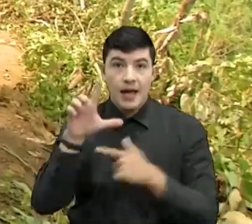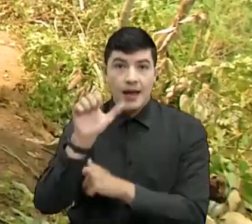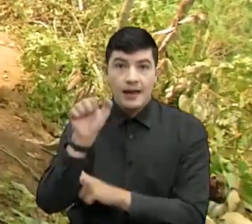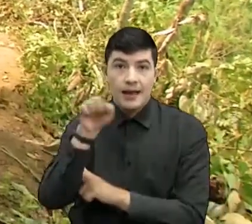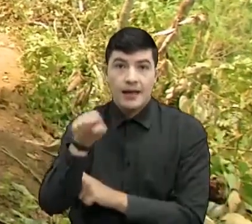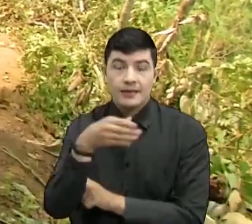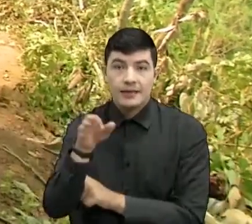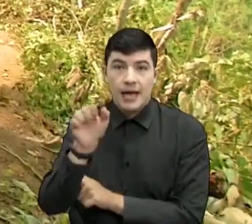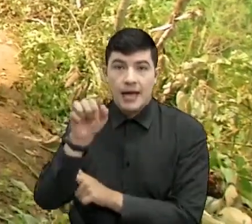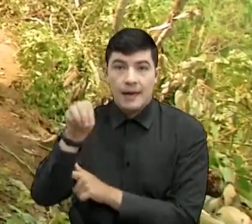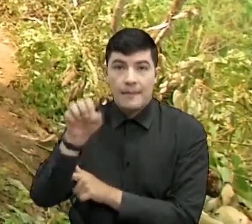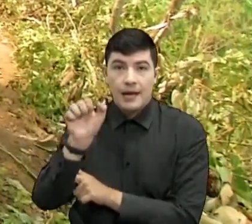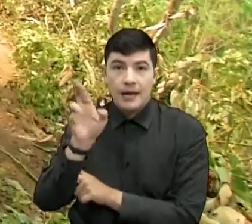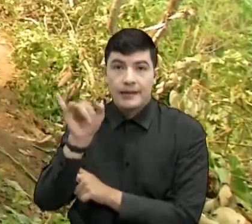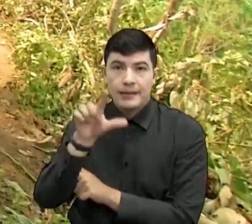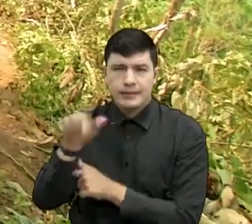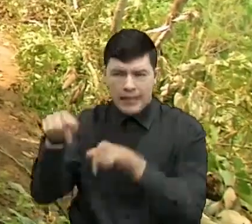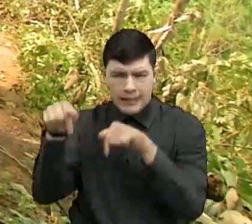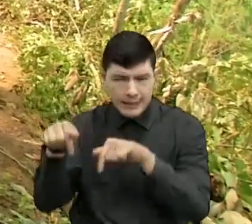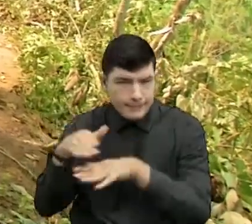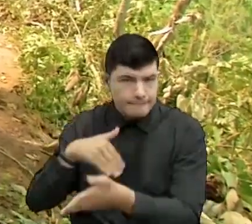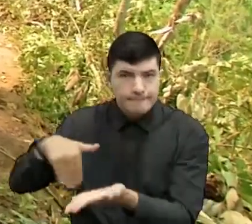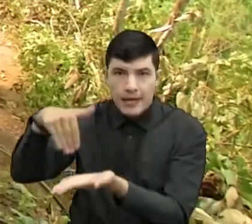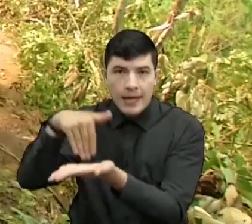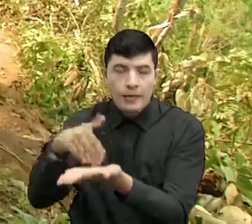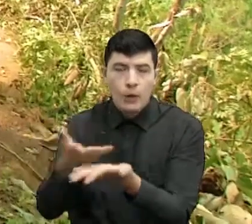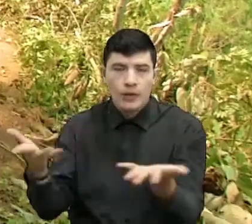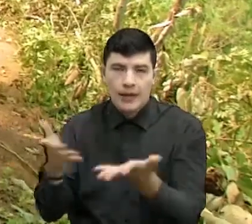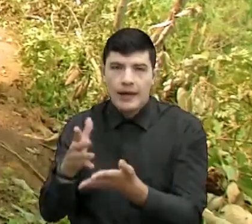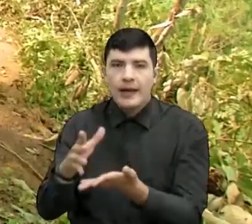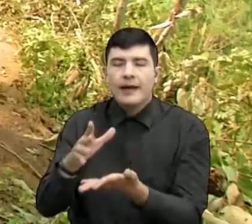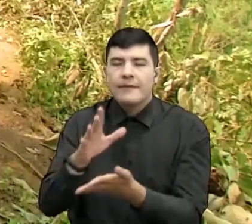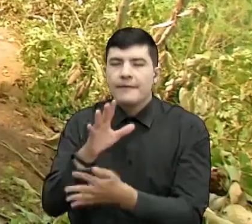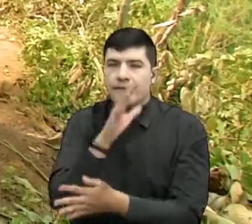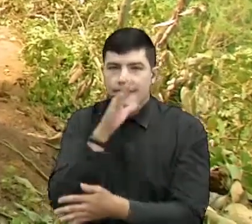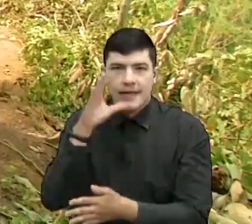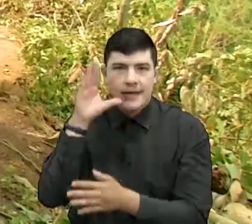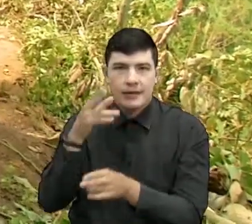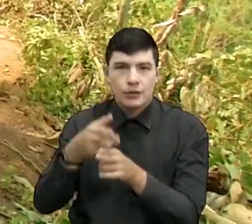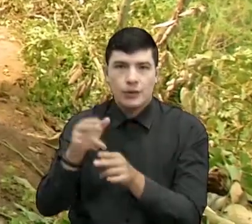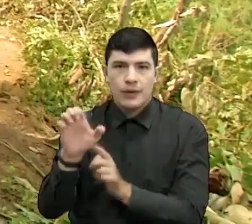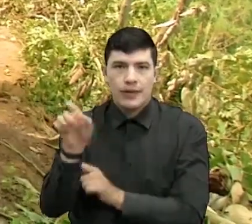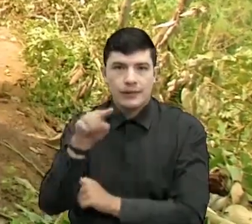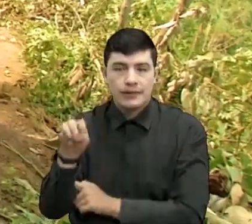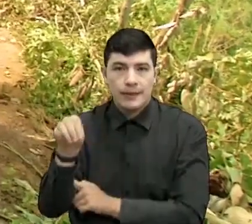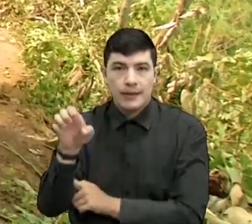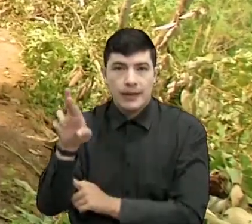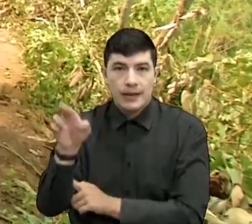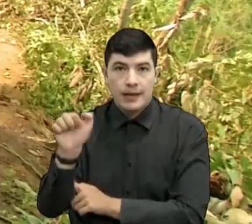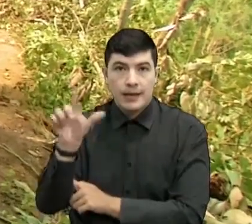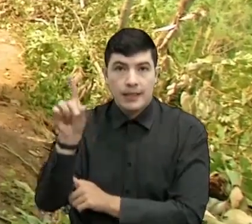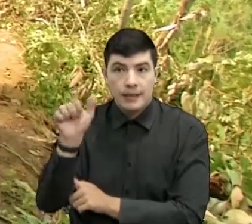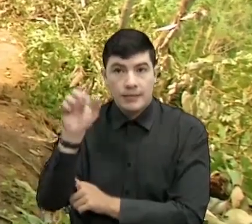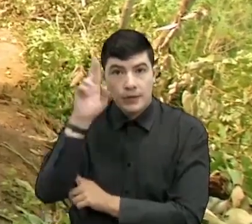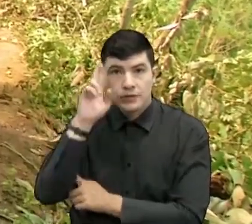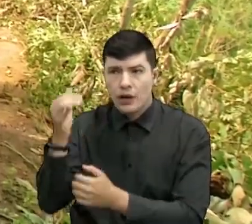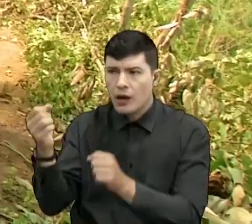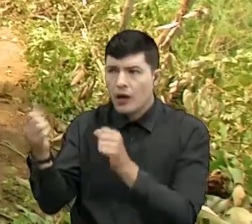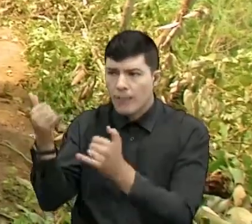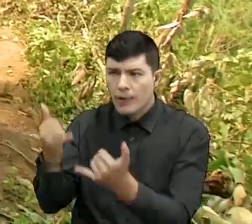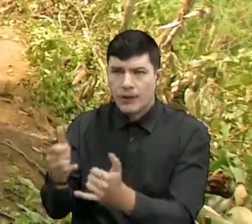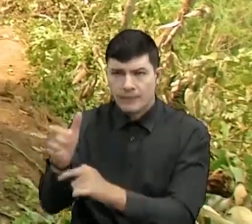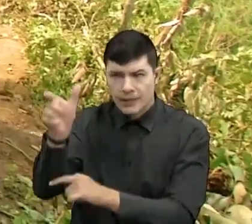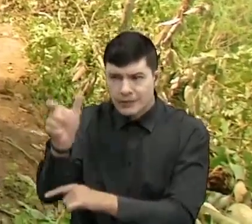en la finca La Esmeralda. Para la fórmula del día de hoy les voy a presentar un personaje muy divertido, el cual nos hablará sobre los órganos de los